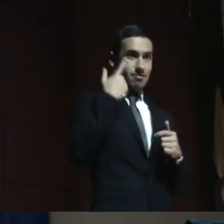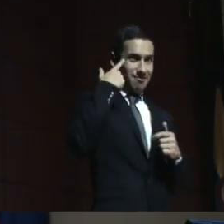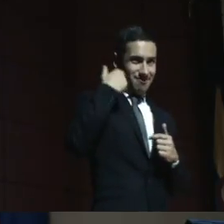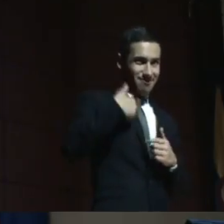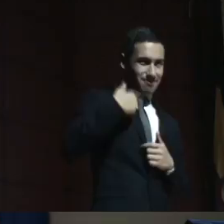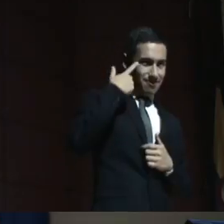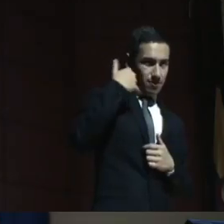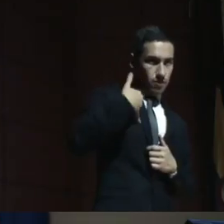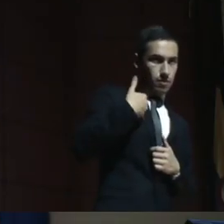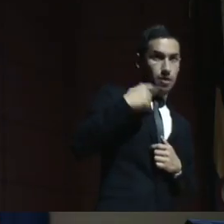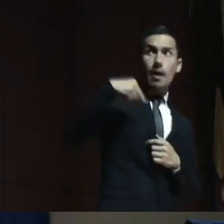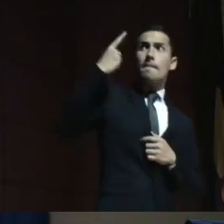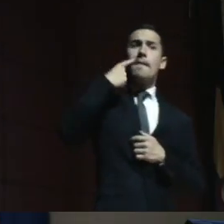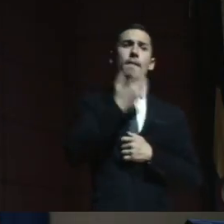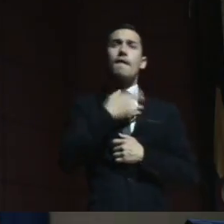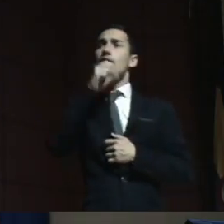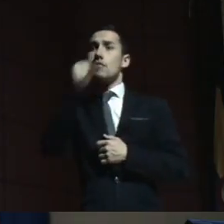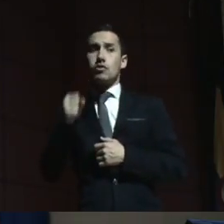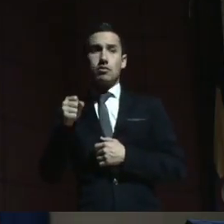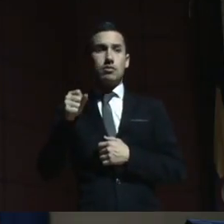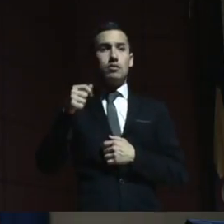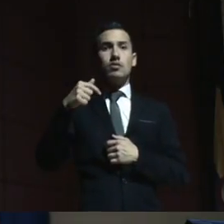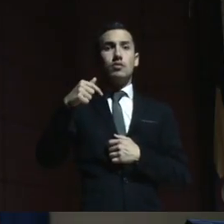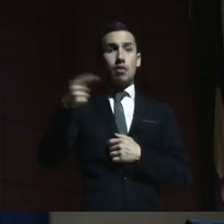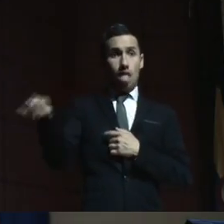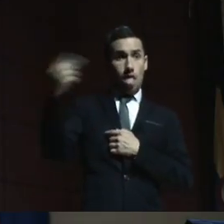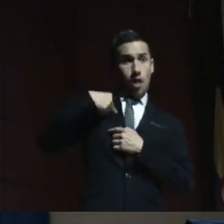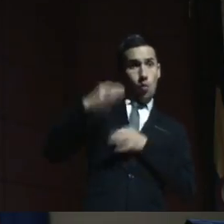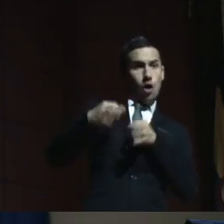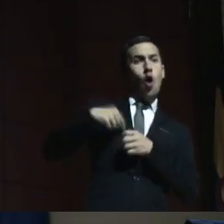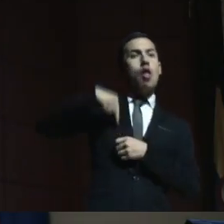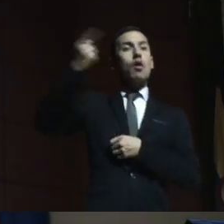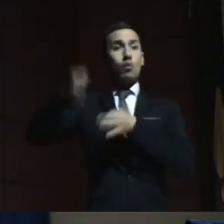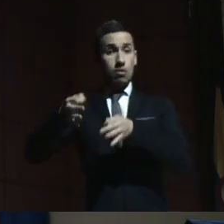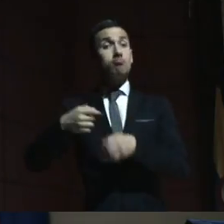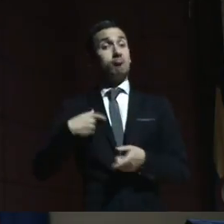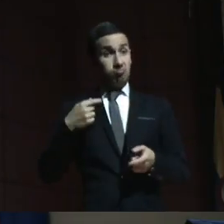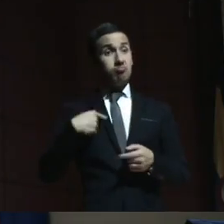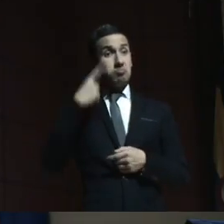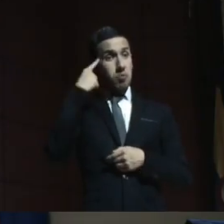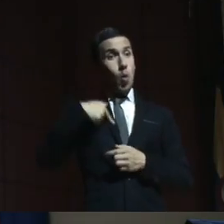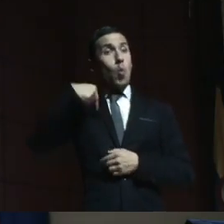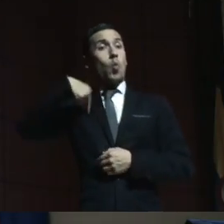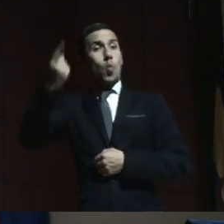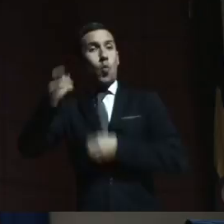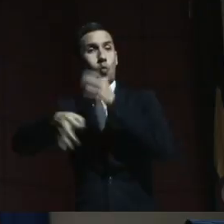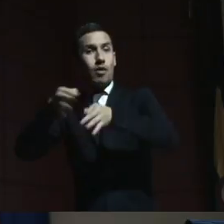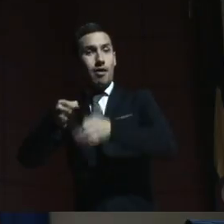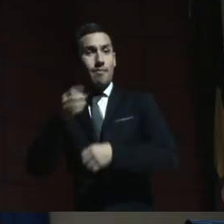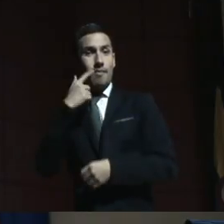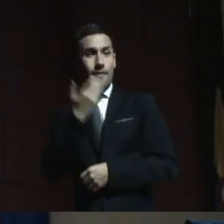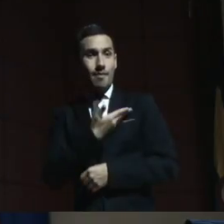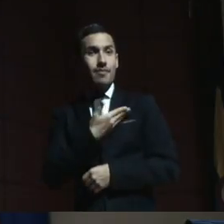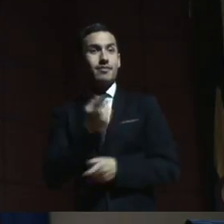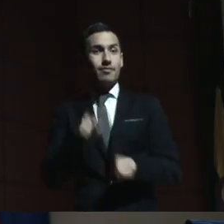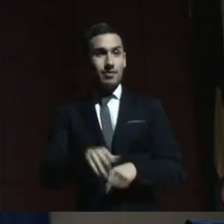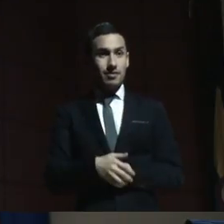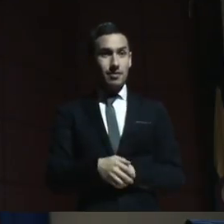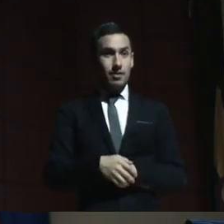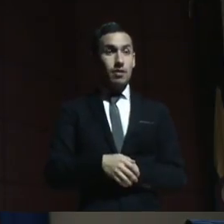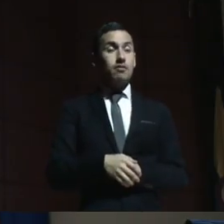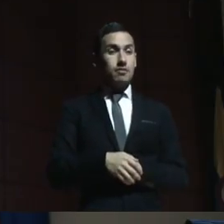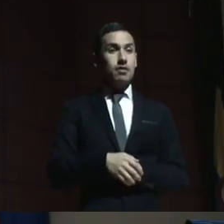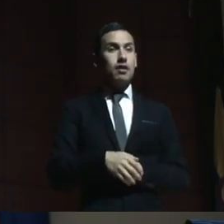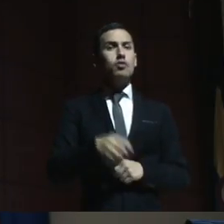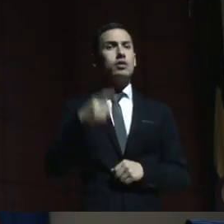son quienes, mira, es que yo me dedico a cuidar a mi mamá, ¿cierto? Muchos de ellos son por eso los que van